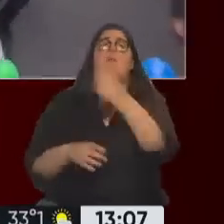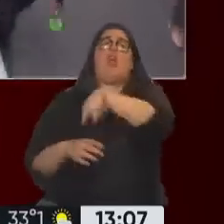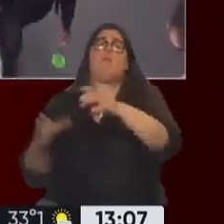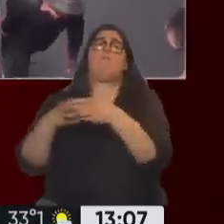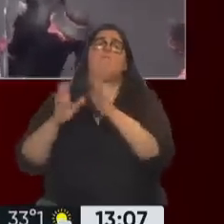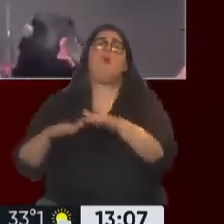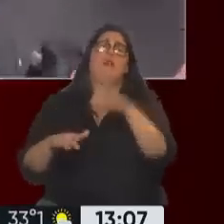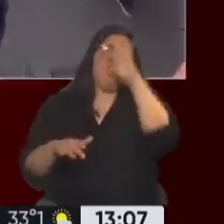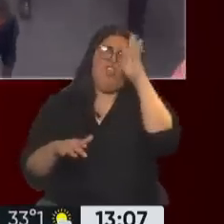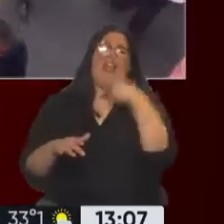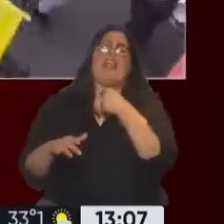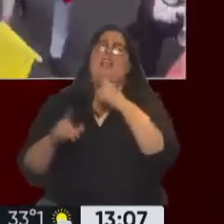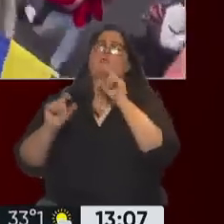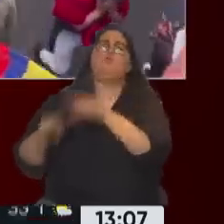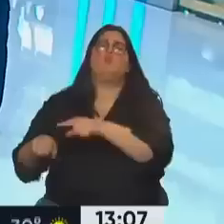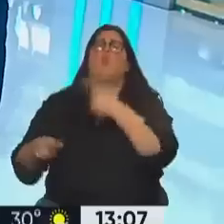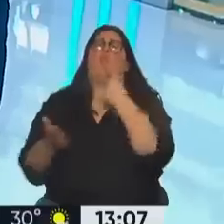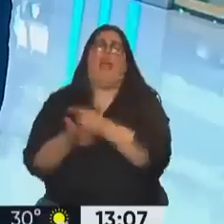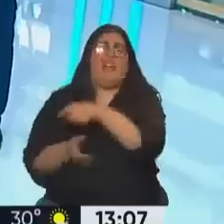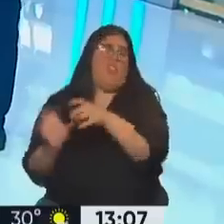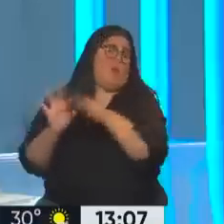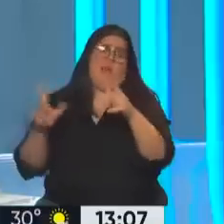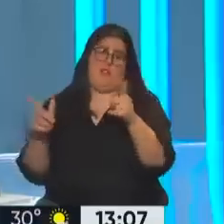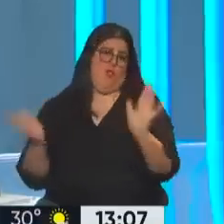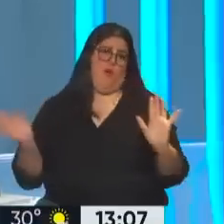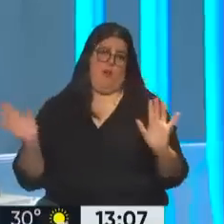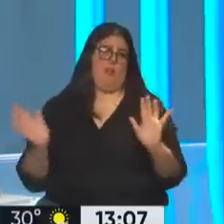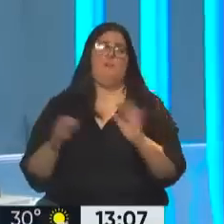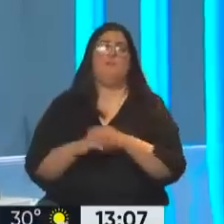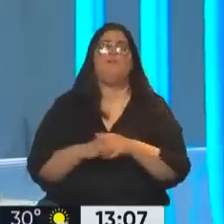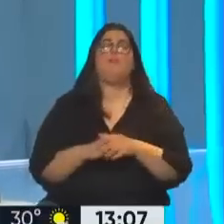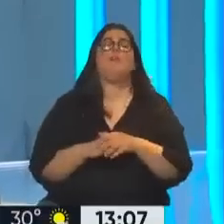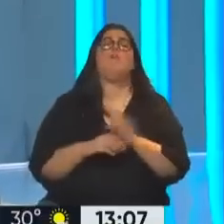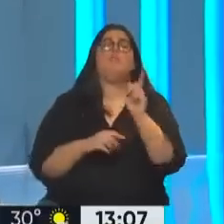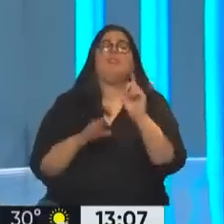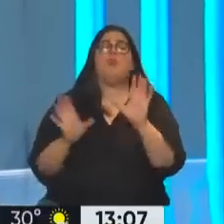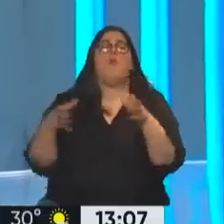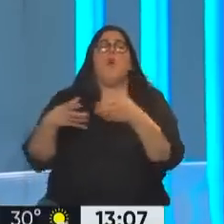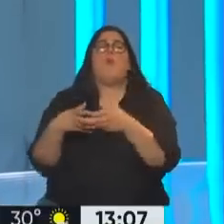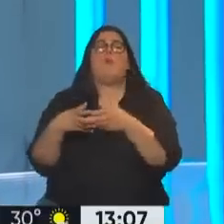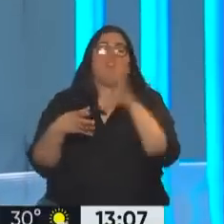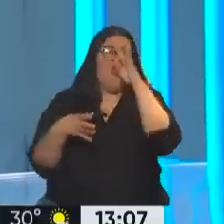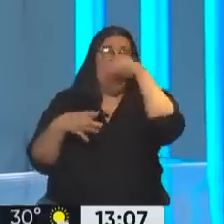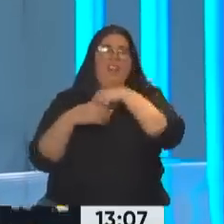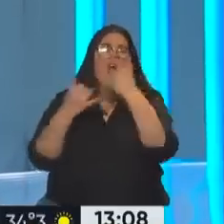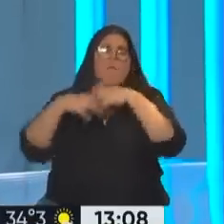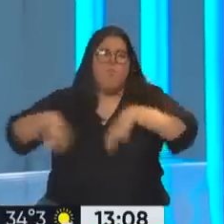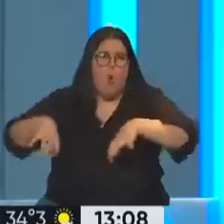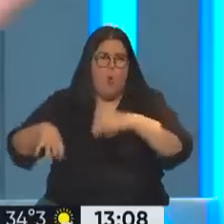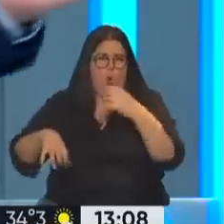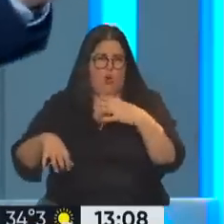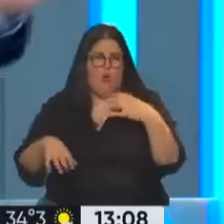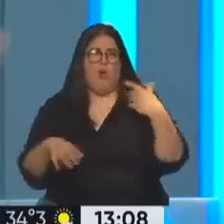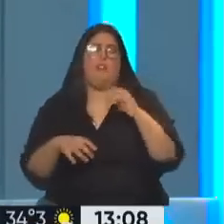se puede, eso no es correcto, eso no es democrático. Pero no ha habido fragmentaciones al interior mismo del movimiento en este último tiempo. que distinguir, porque,